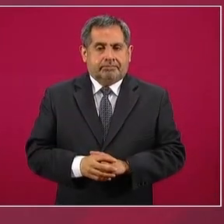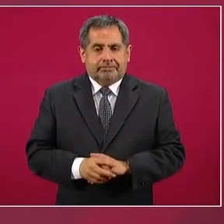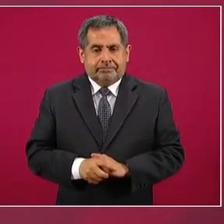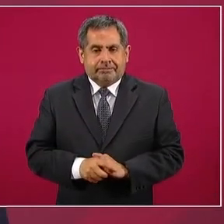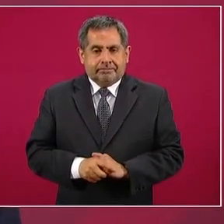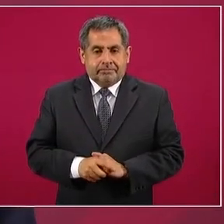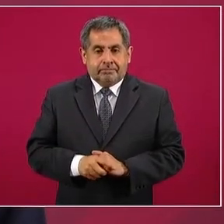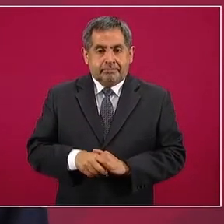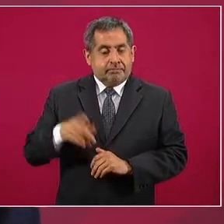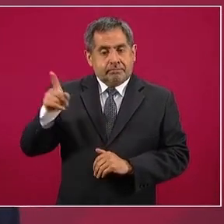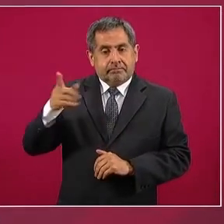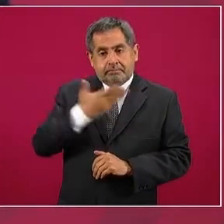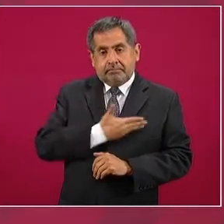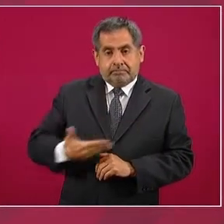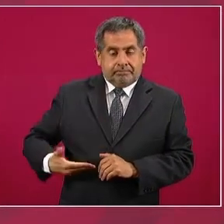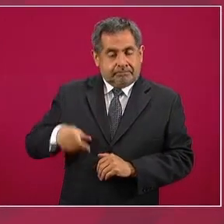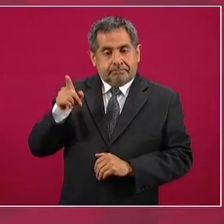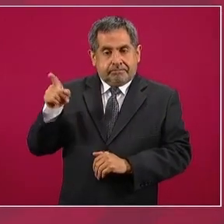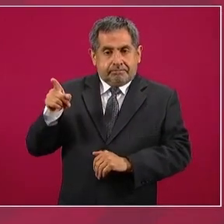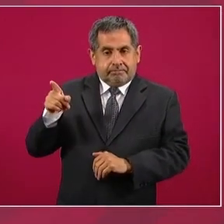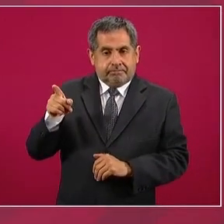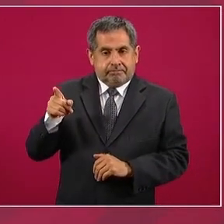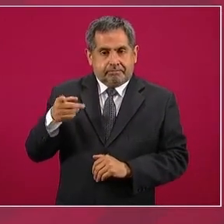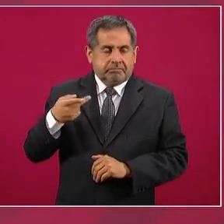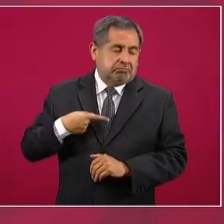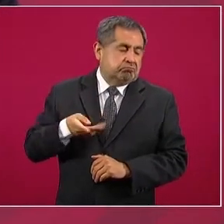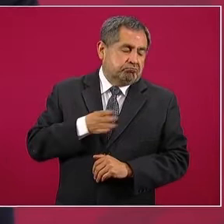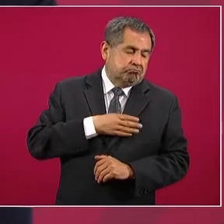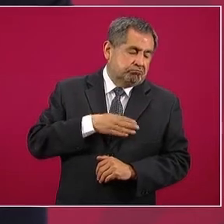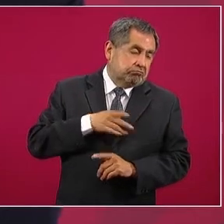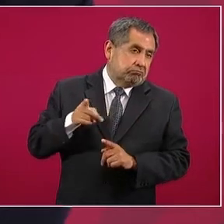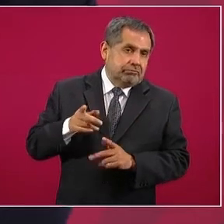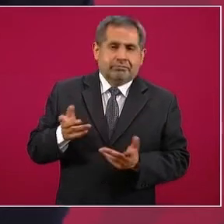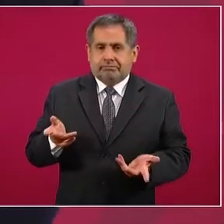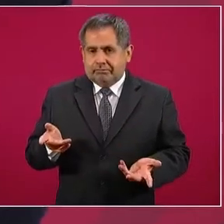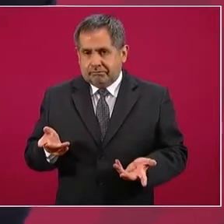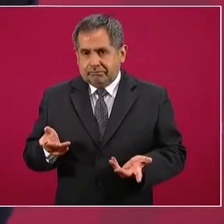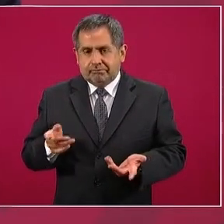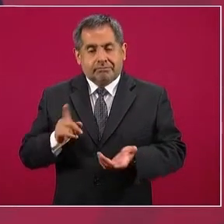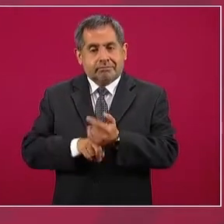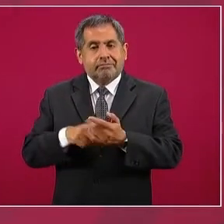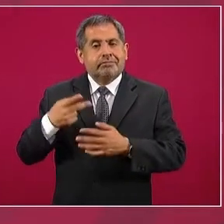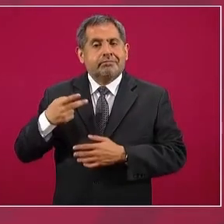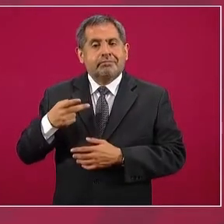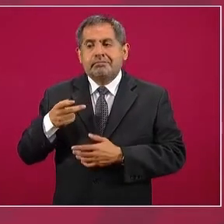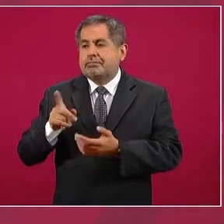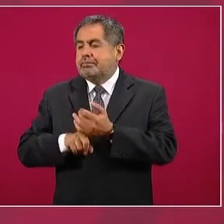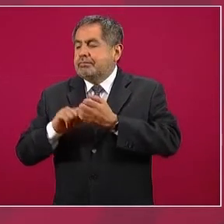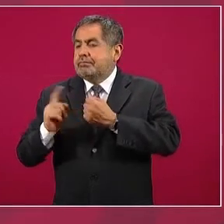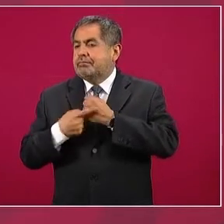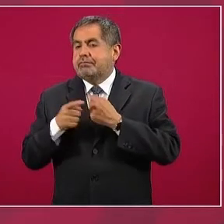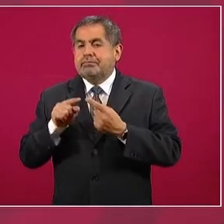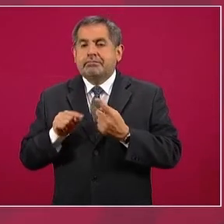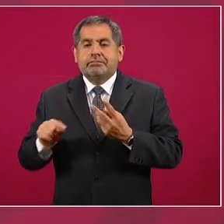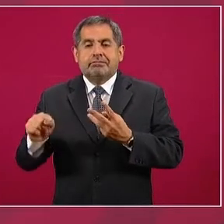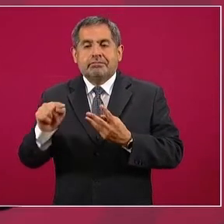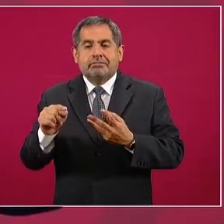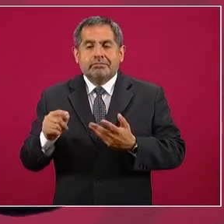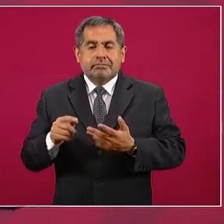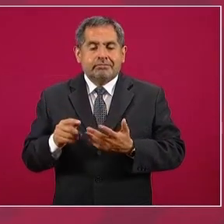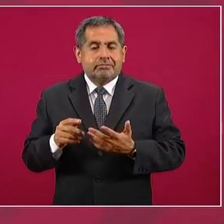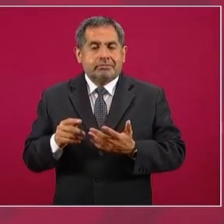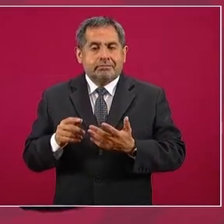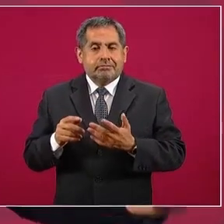El presidente es buena persona, pero los que